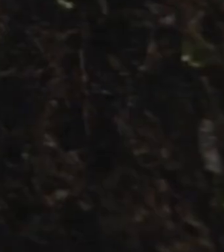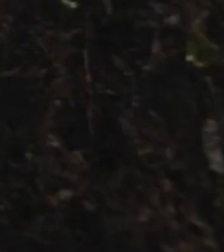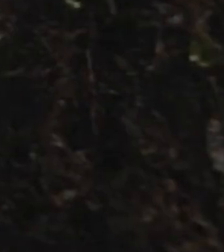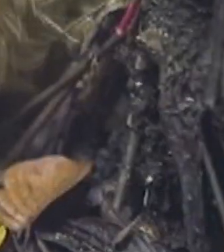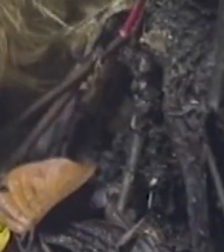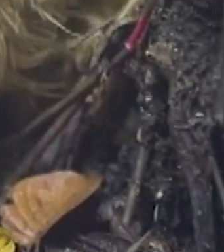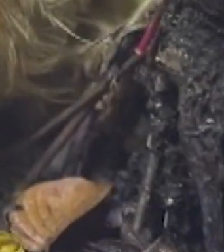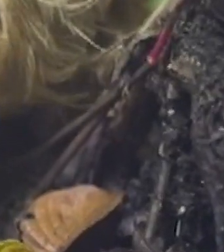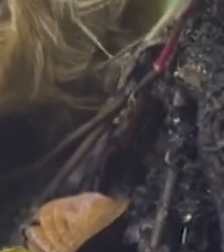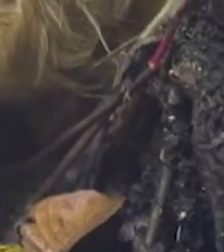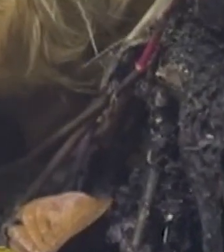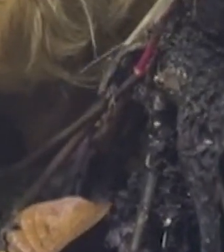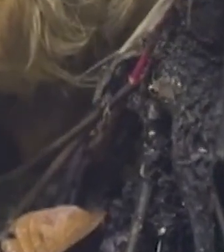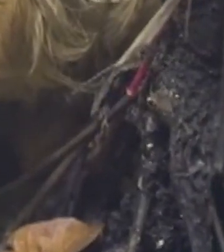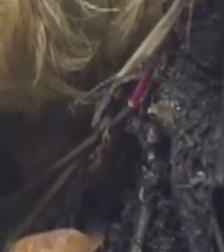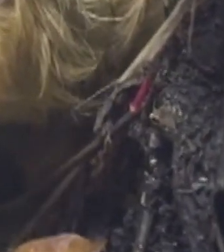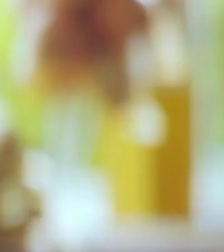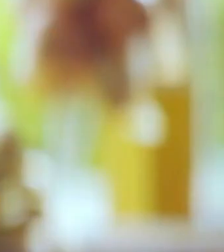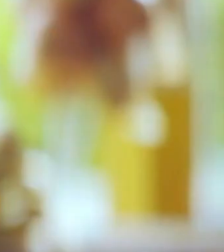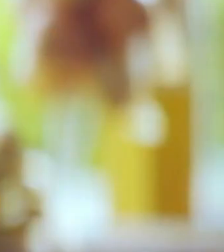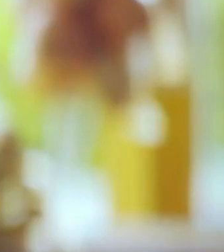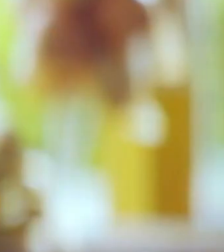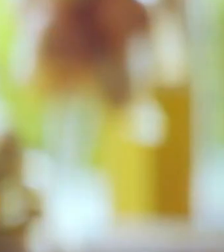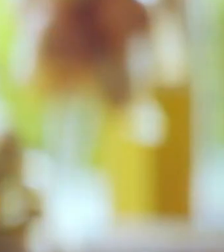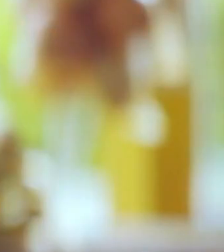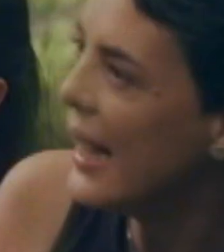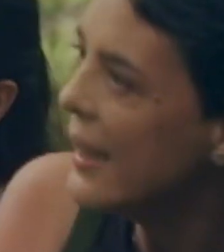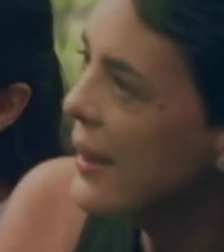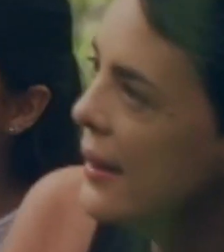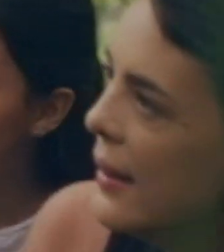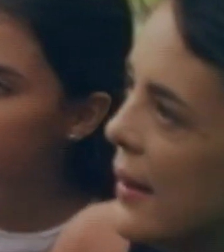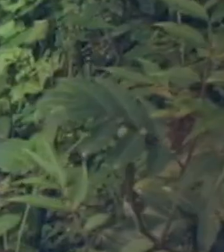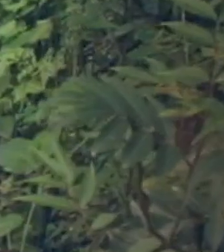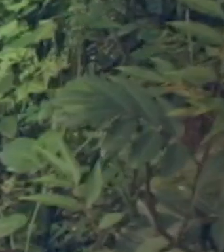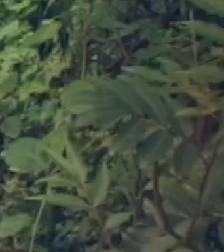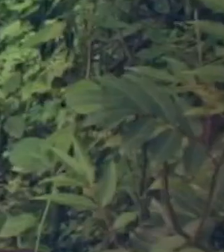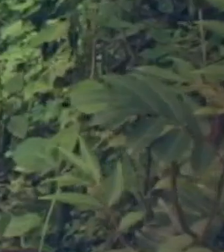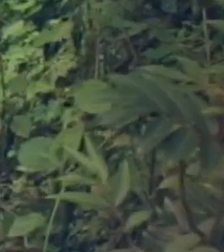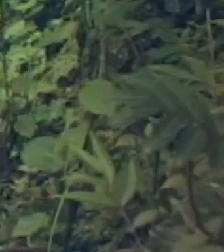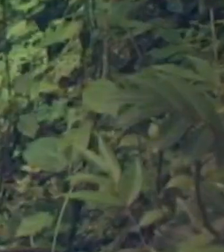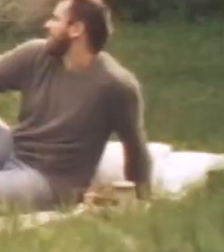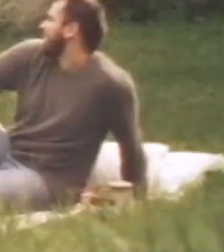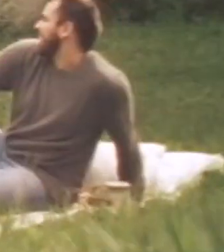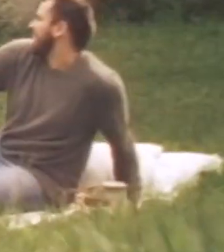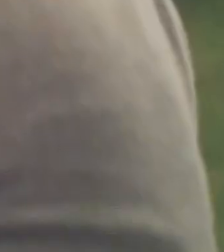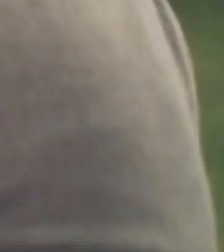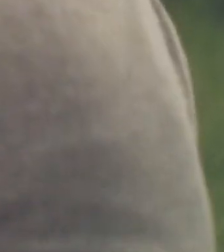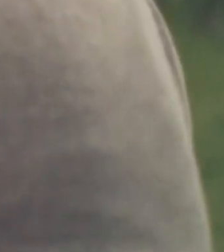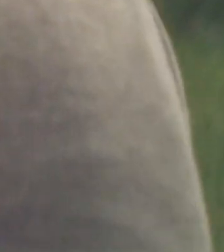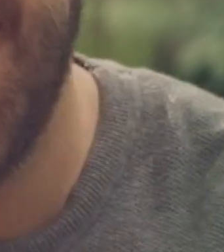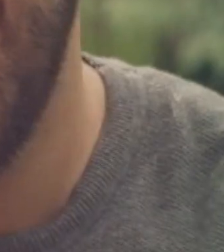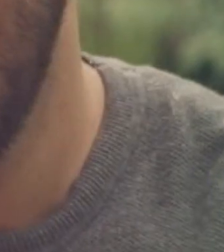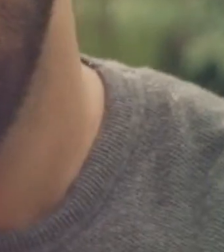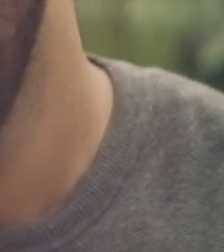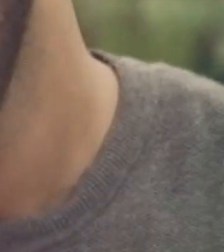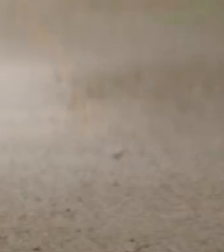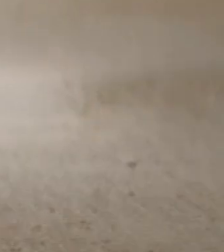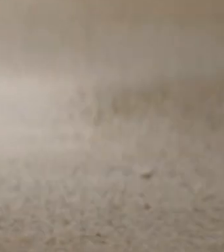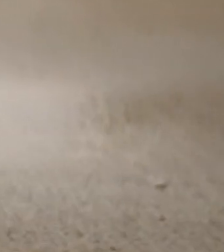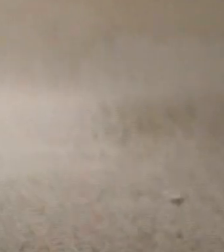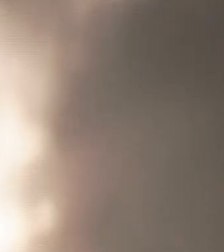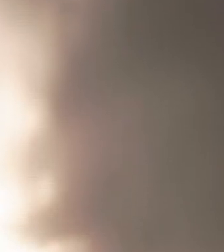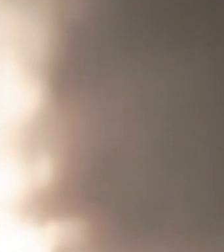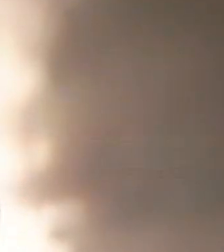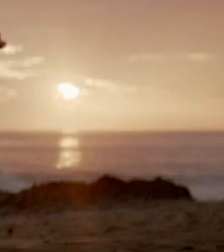que nos importe tanto conservar nuestra tierra como a nuestra gente así que turistea porque amas este país porque extrañabas el frío de la